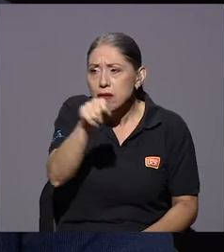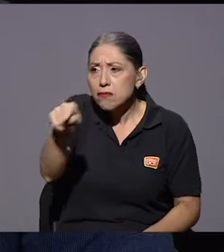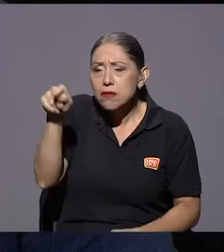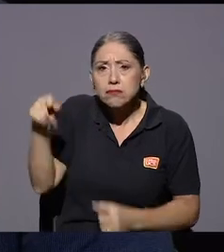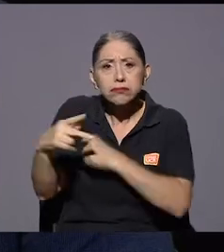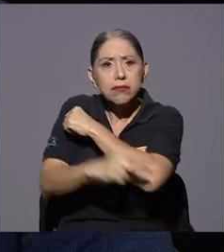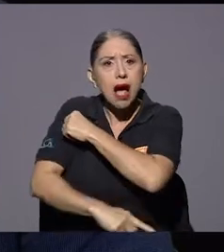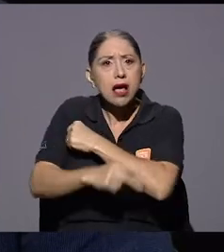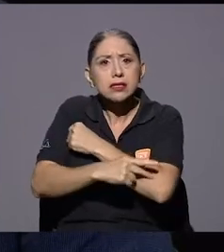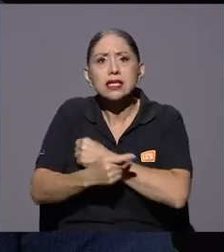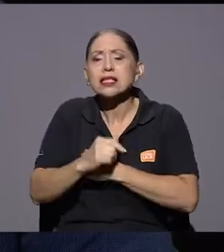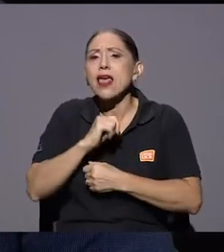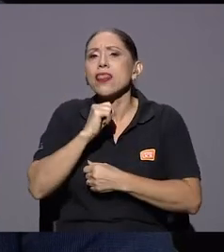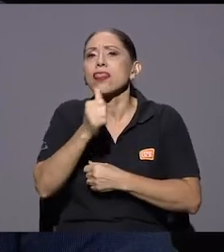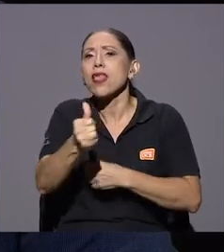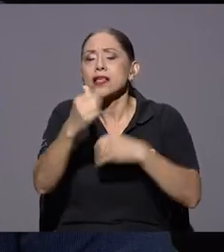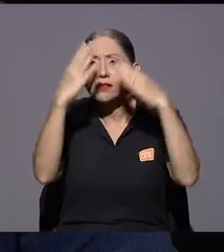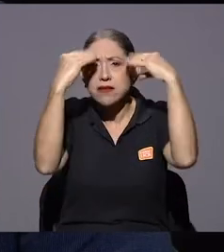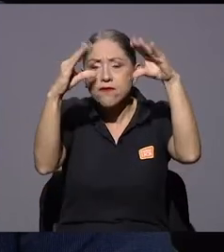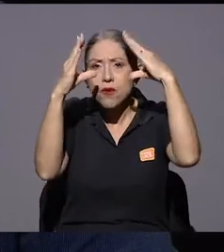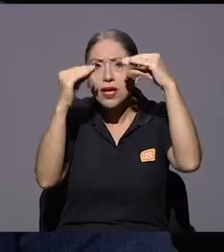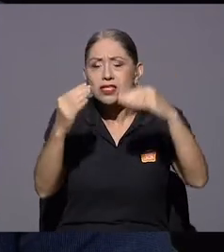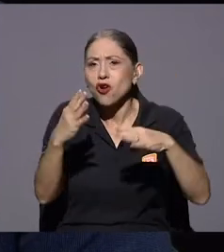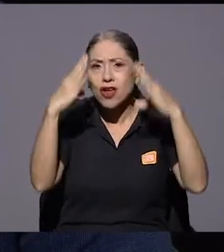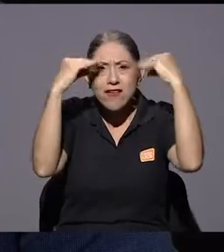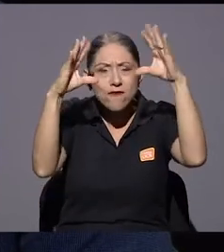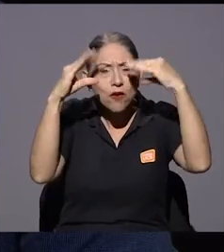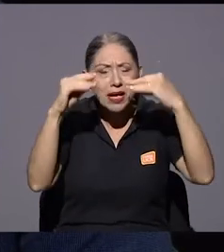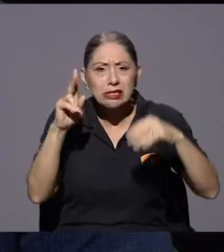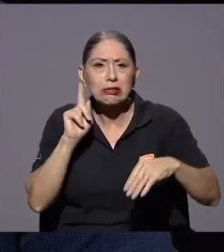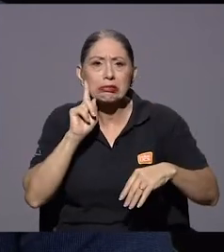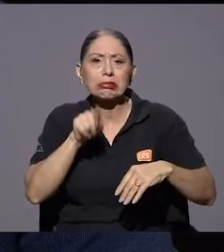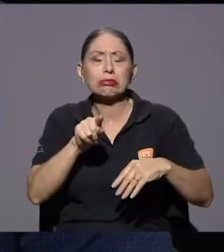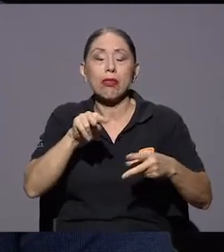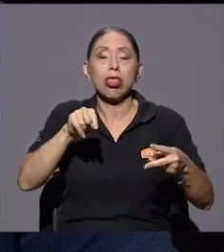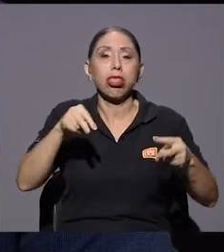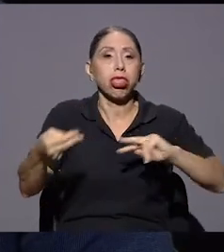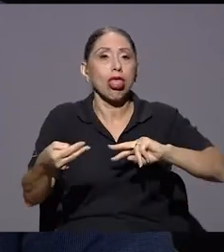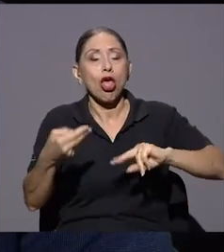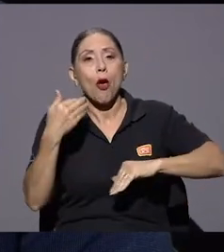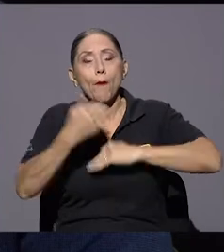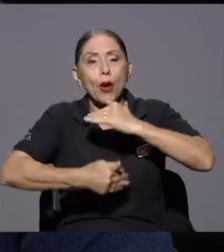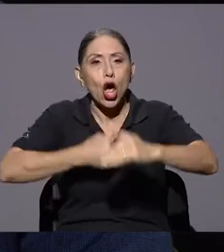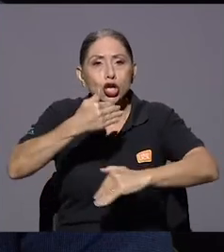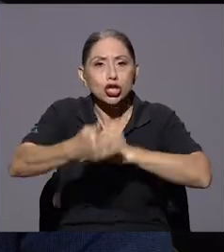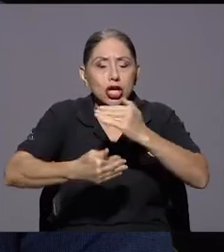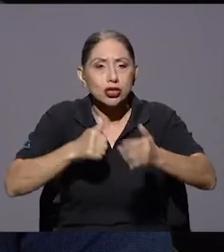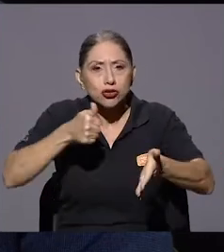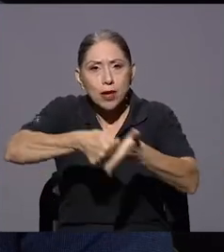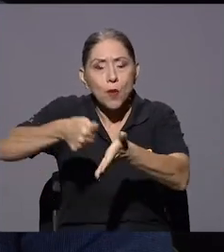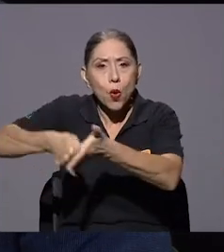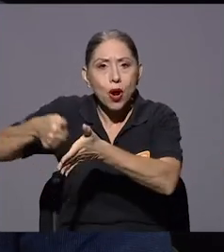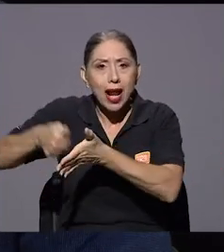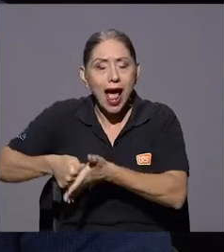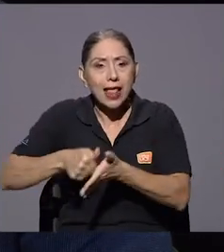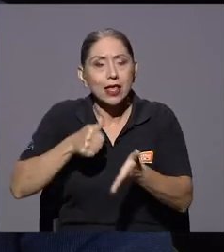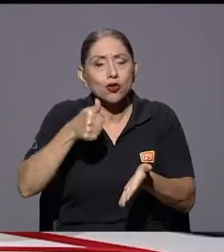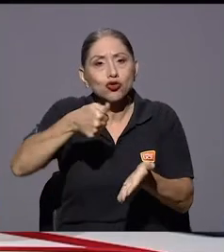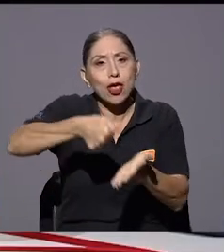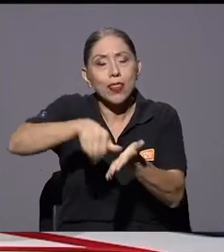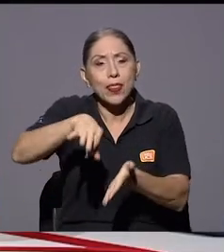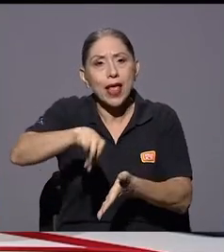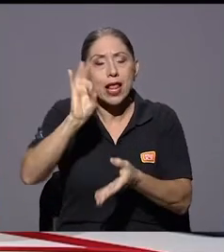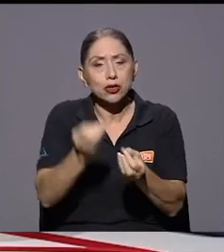la desinformación tenía un papel fundamental en los procesos en los procesos democráticos en los procesos de elección popular